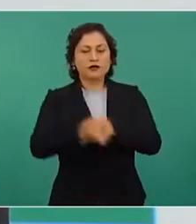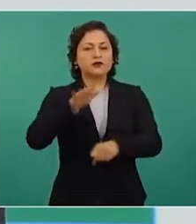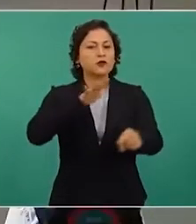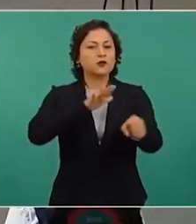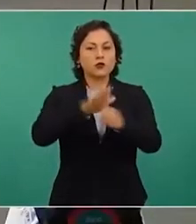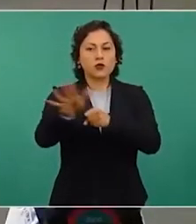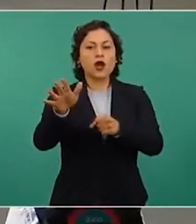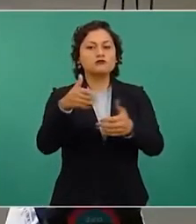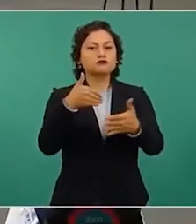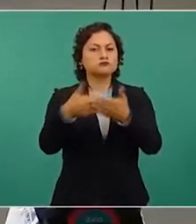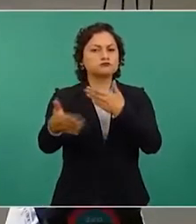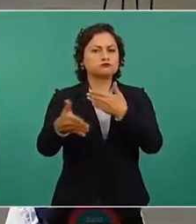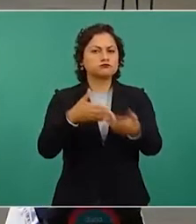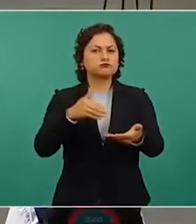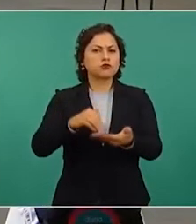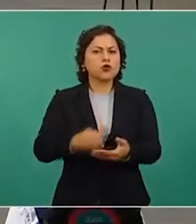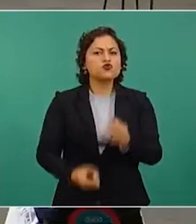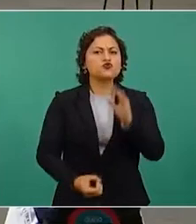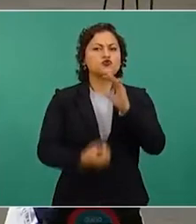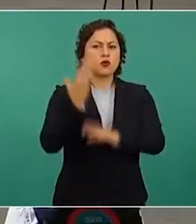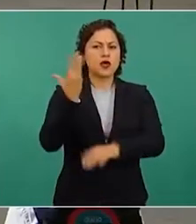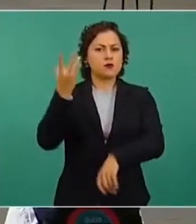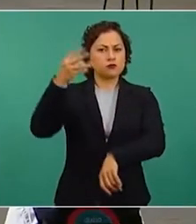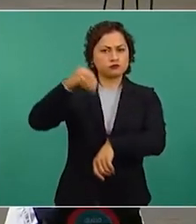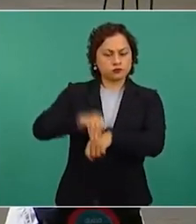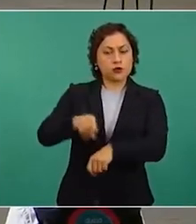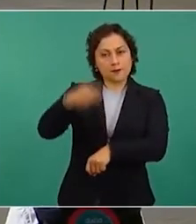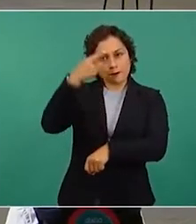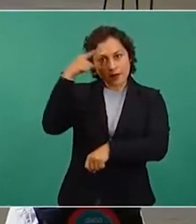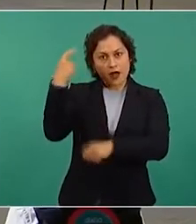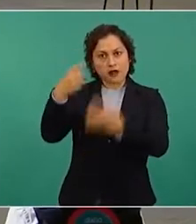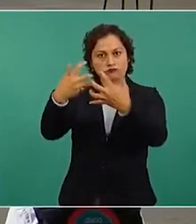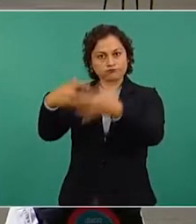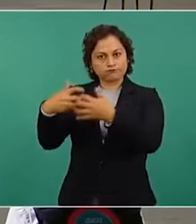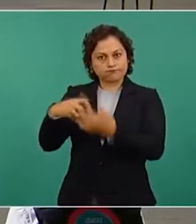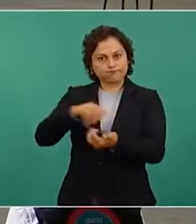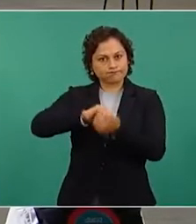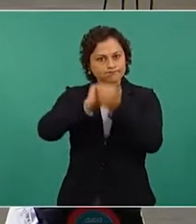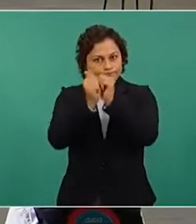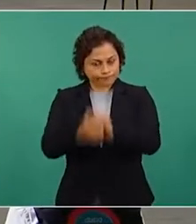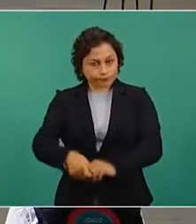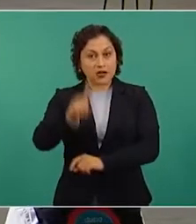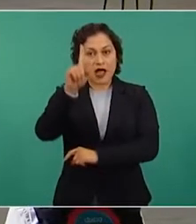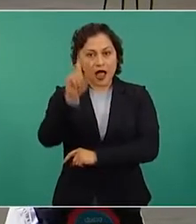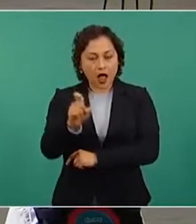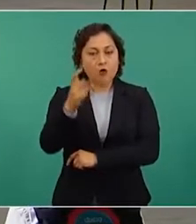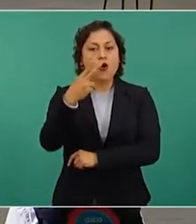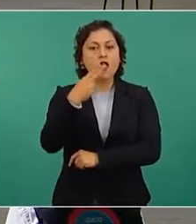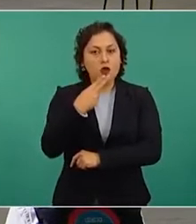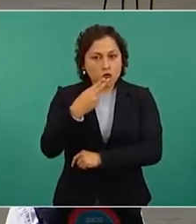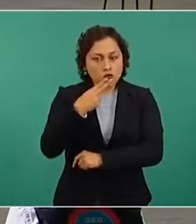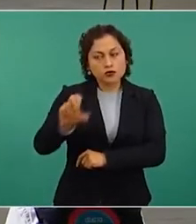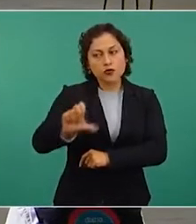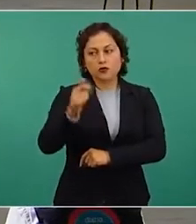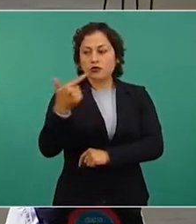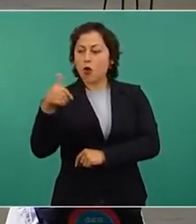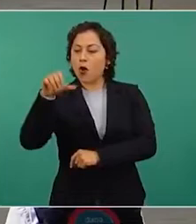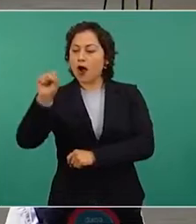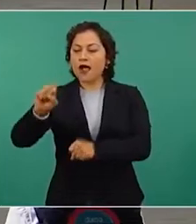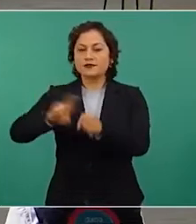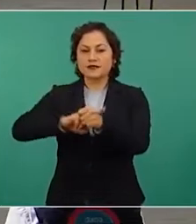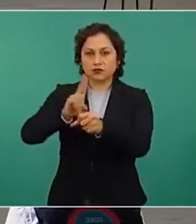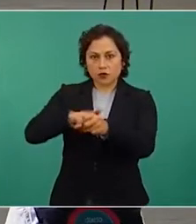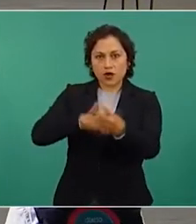14 hidroeléctricas, así como nuevos proyectos de generación a base de gas natural, viento, sol